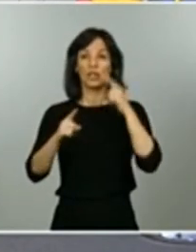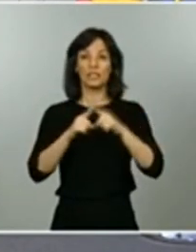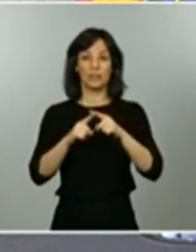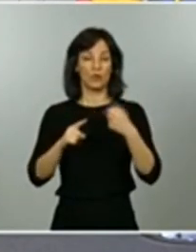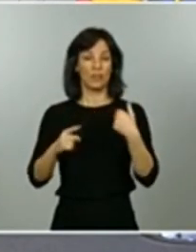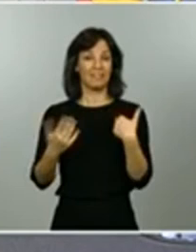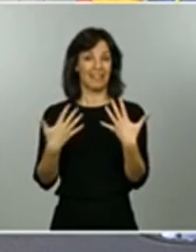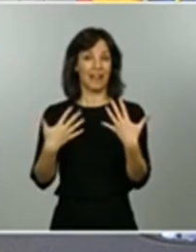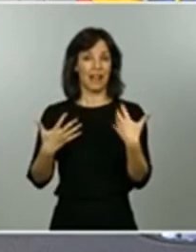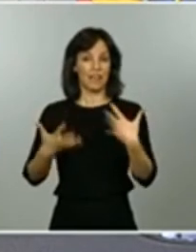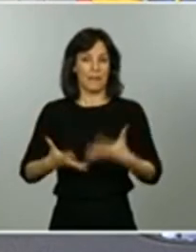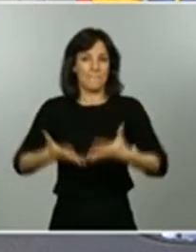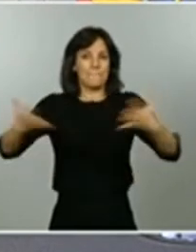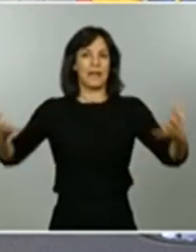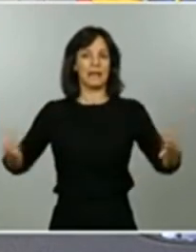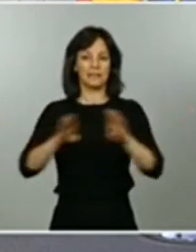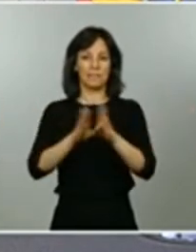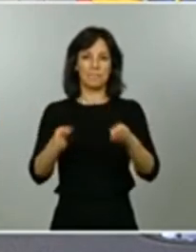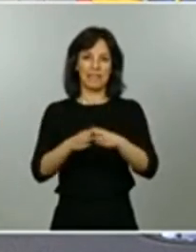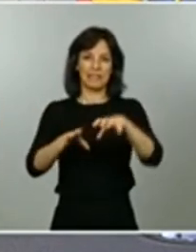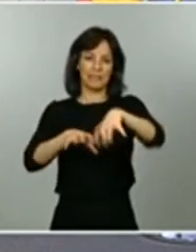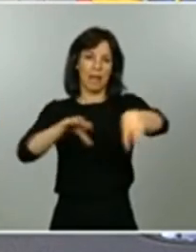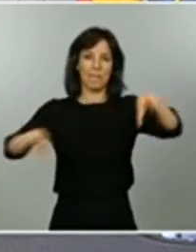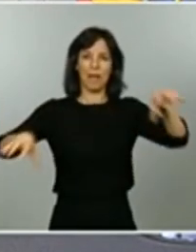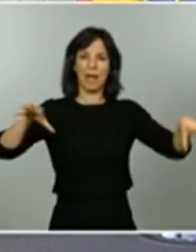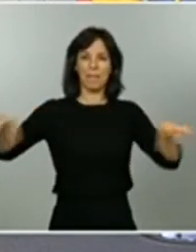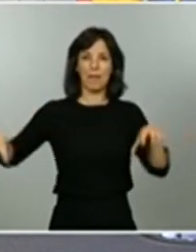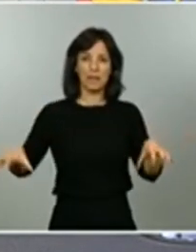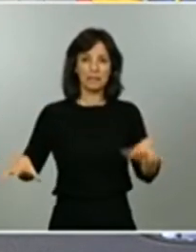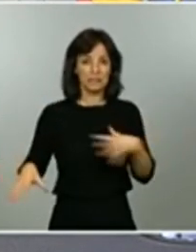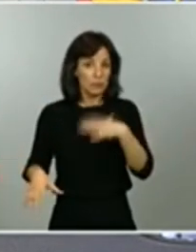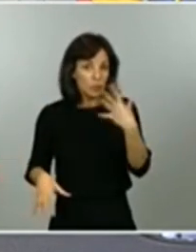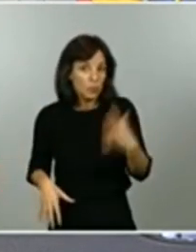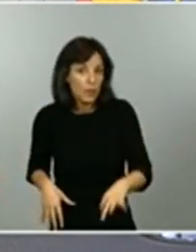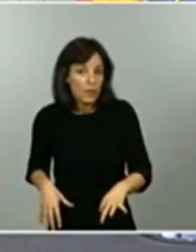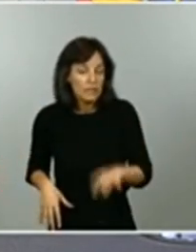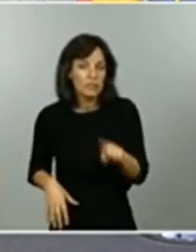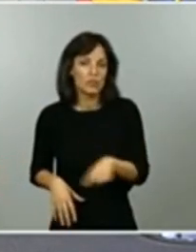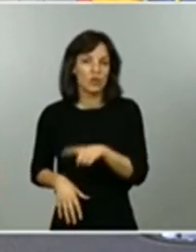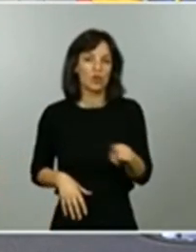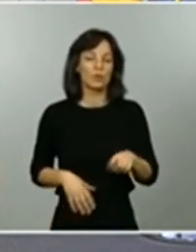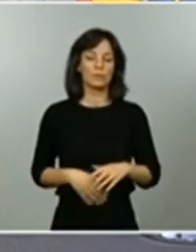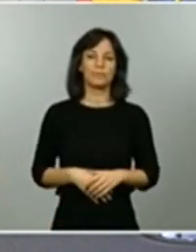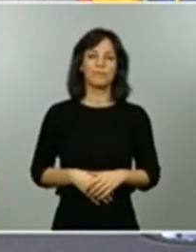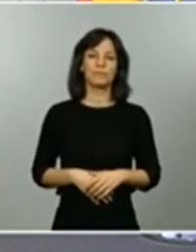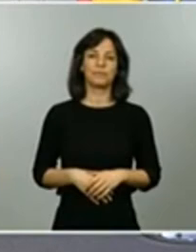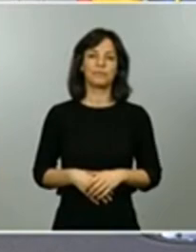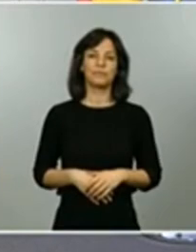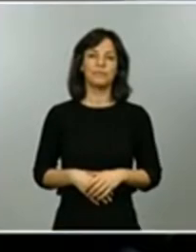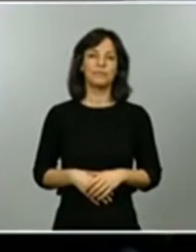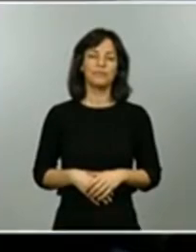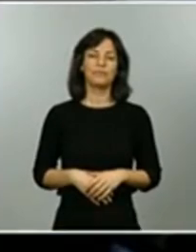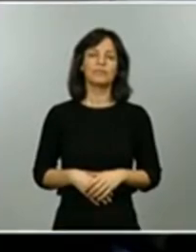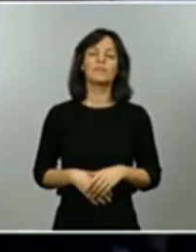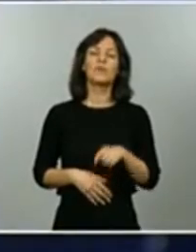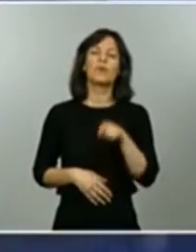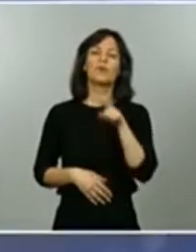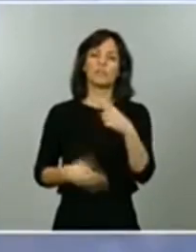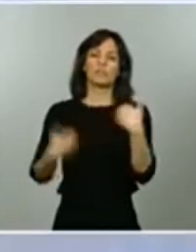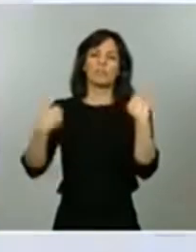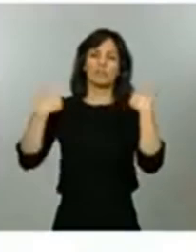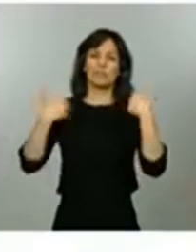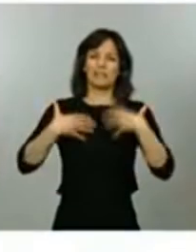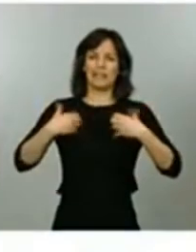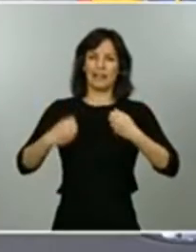de mesas ¿esto sería posible? luego otra duda es como ustedes como responsables de sanidad en España